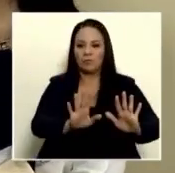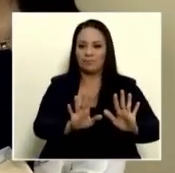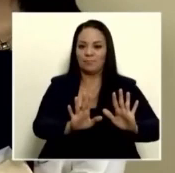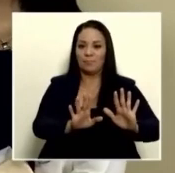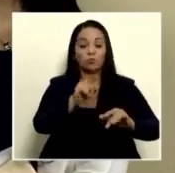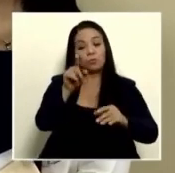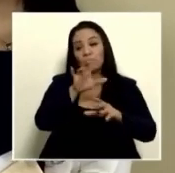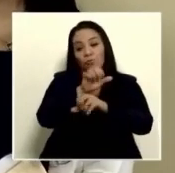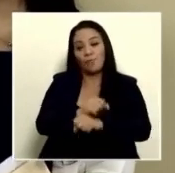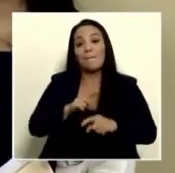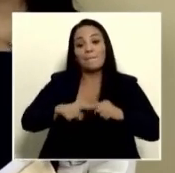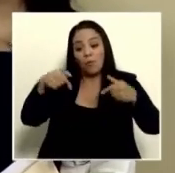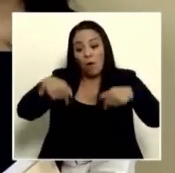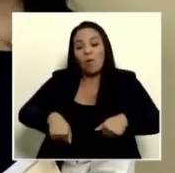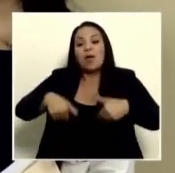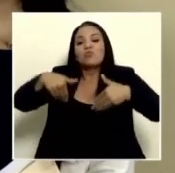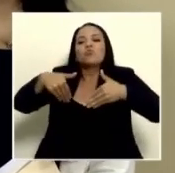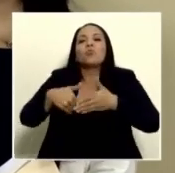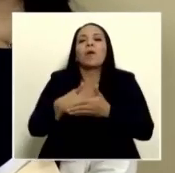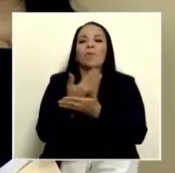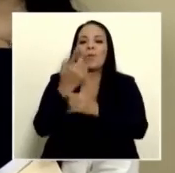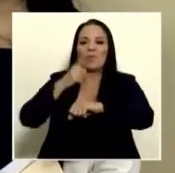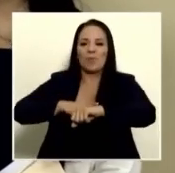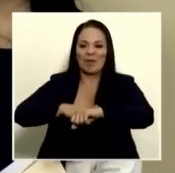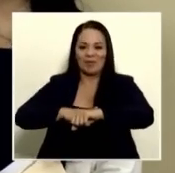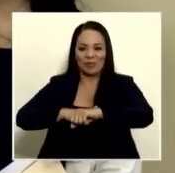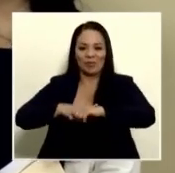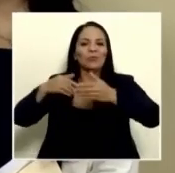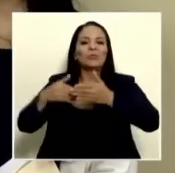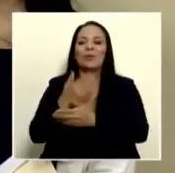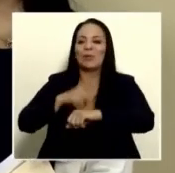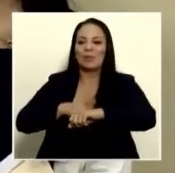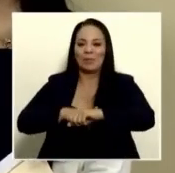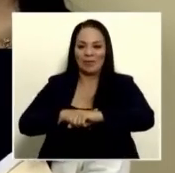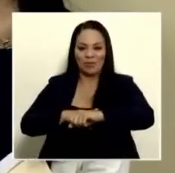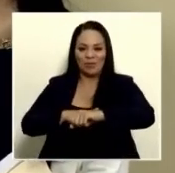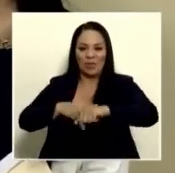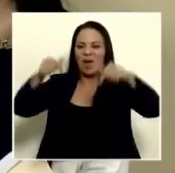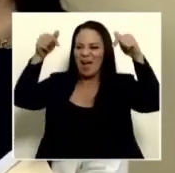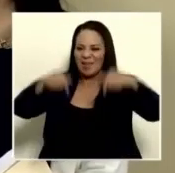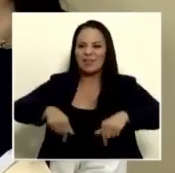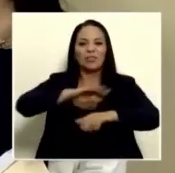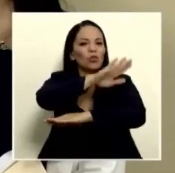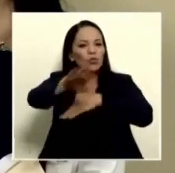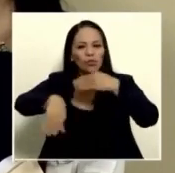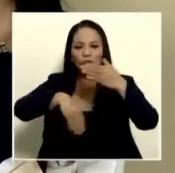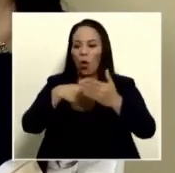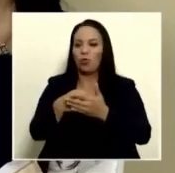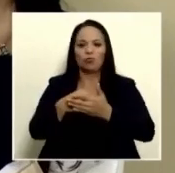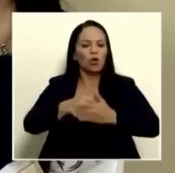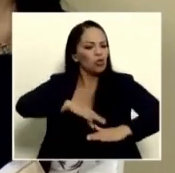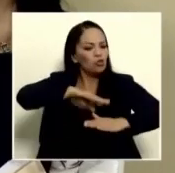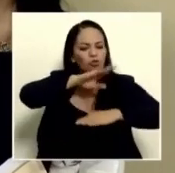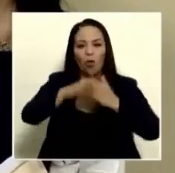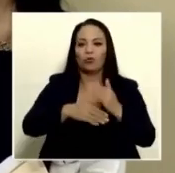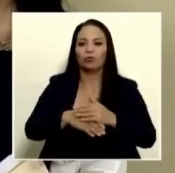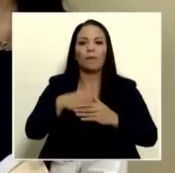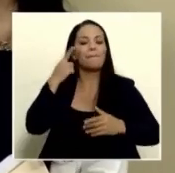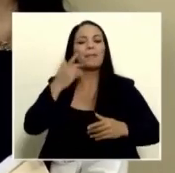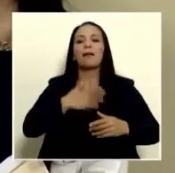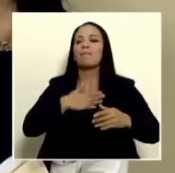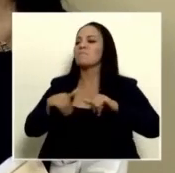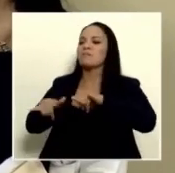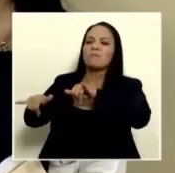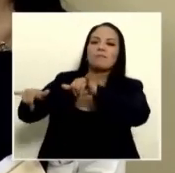una nueva era aquí todos y todas somos iguales en